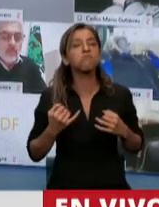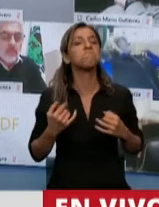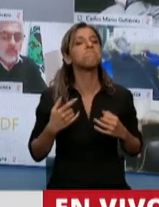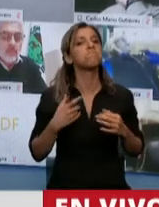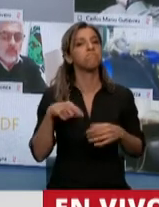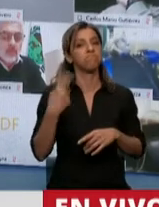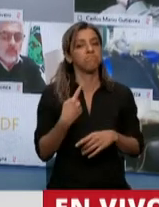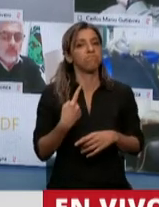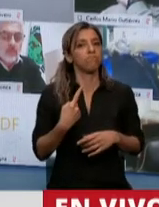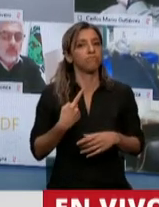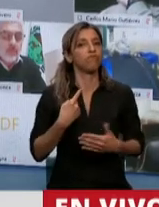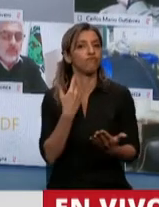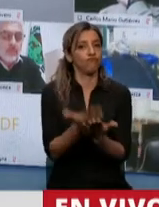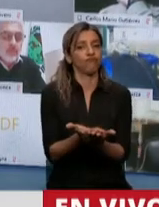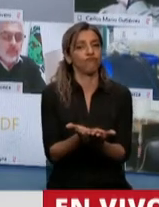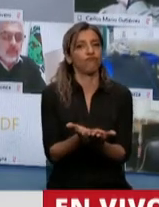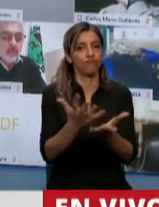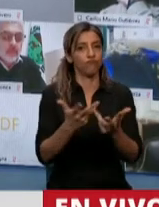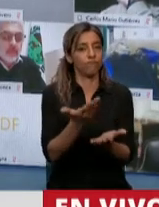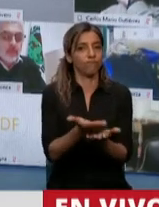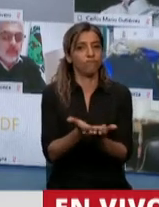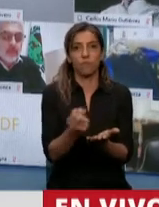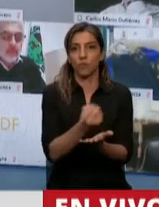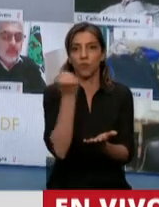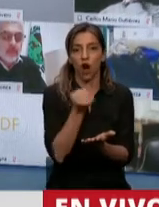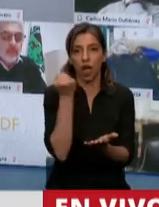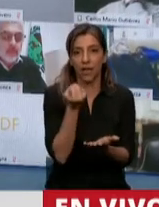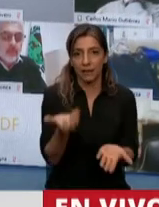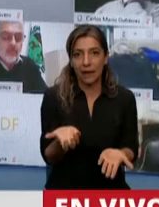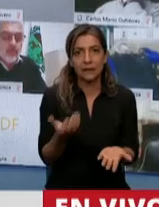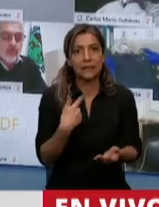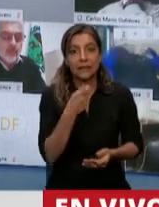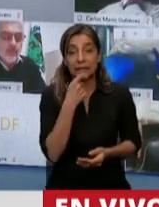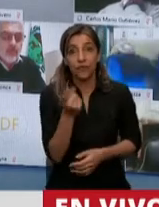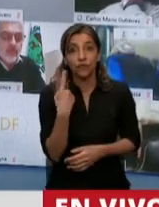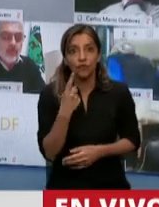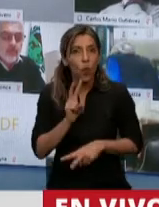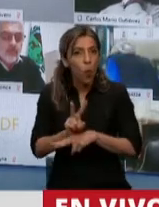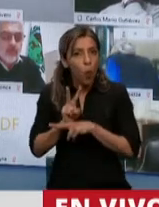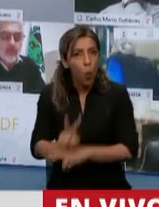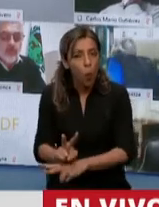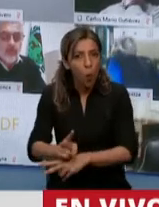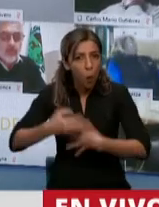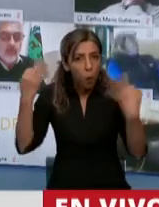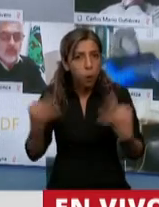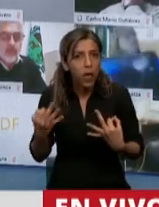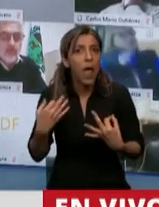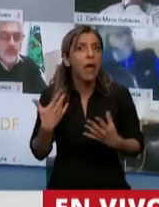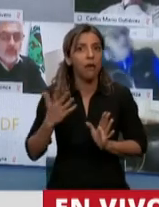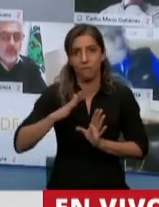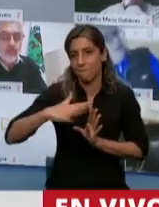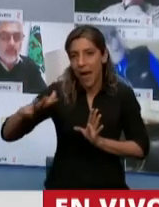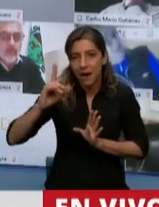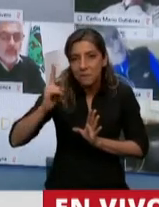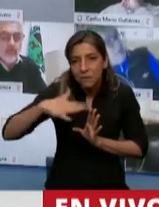prácticamente supera al recurso agrícola, si nosotros tenemos realmente una política con todo nuestro mar argentino.